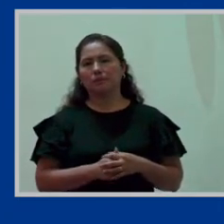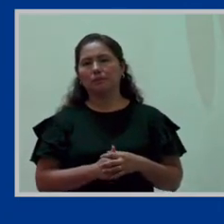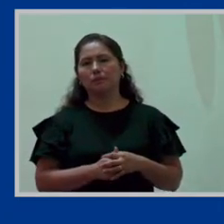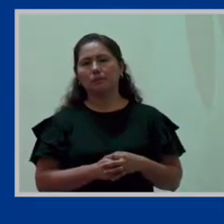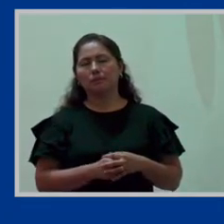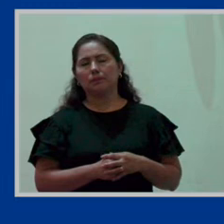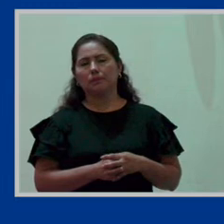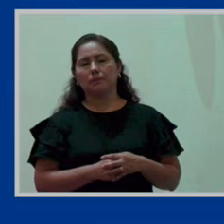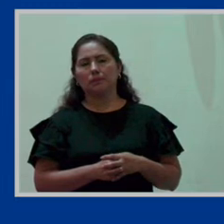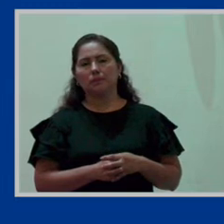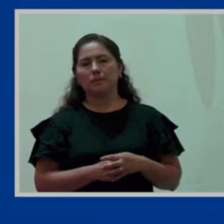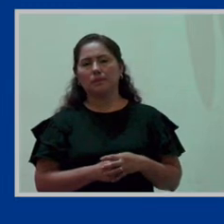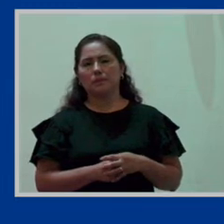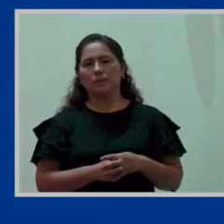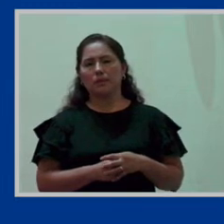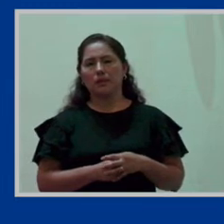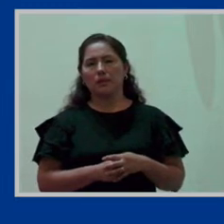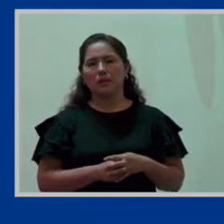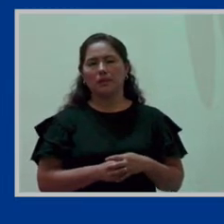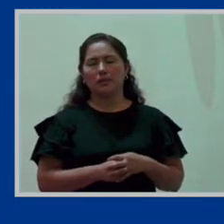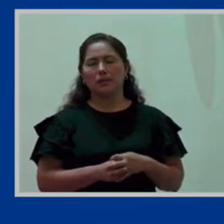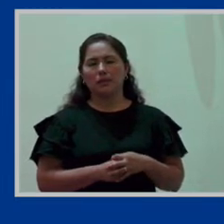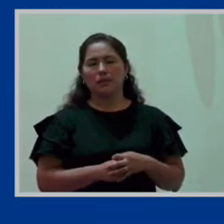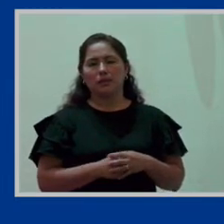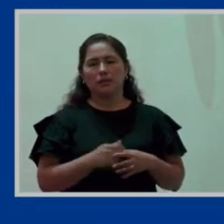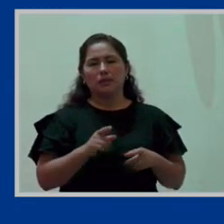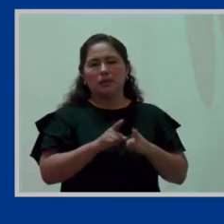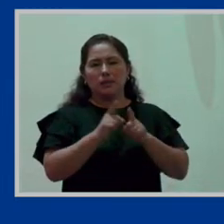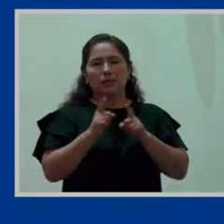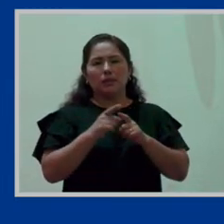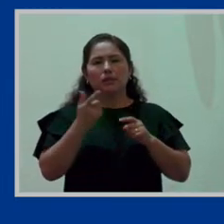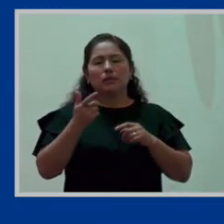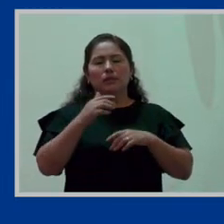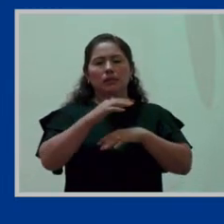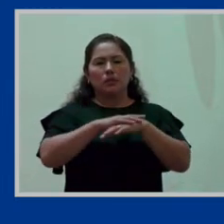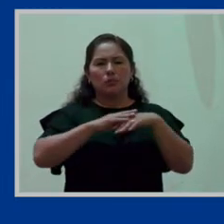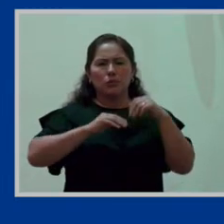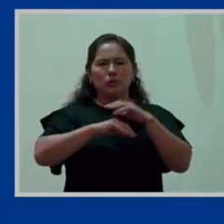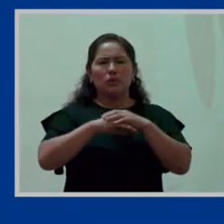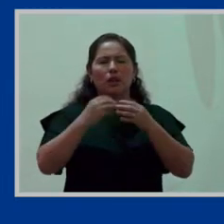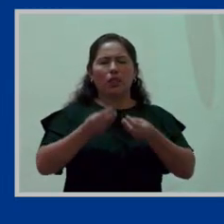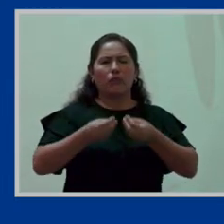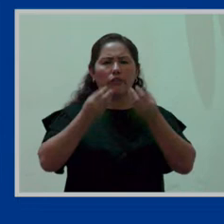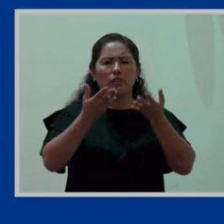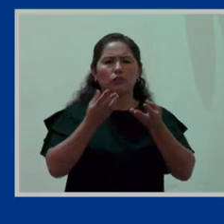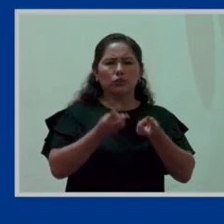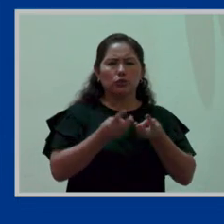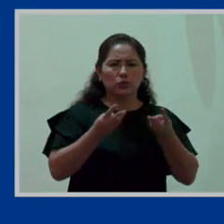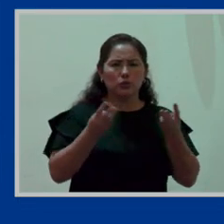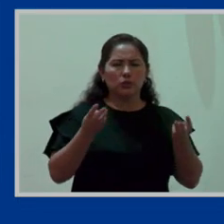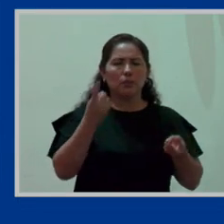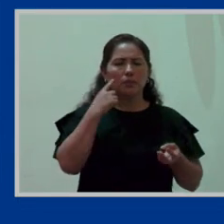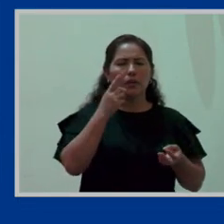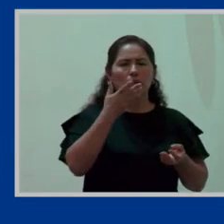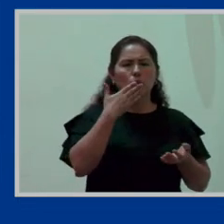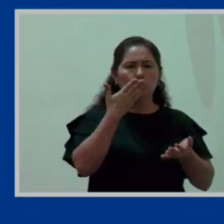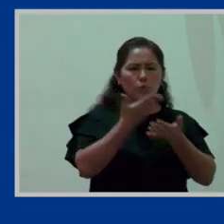en cuanto a la comodidad también, el ofrecer los utensilios necesarios para la higiene.